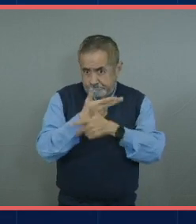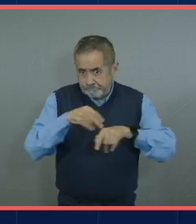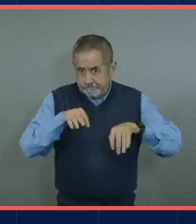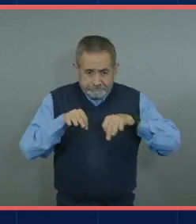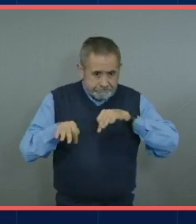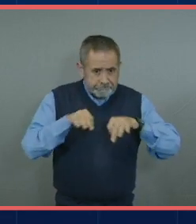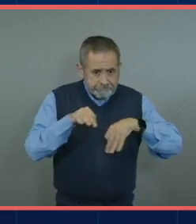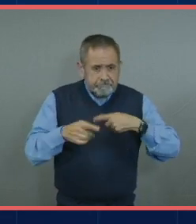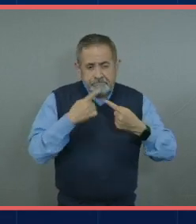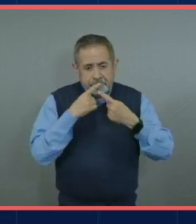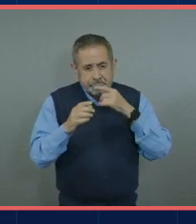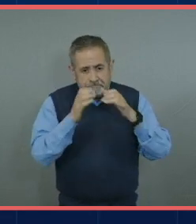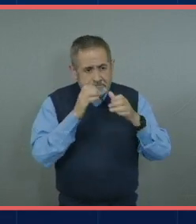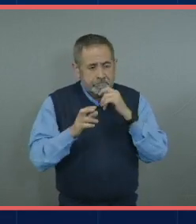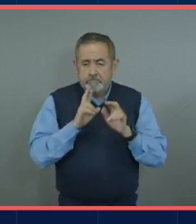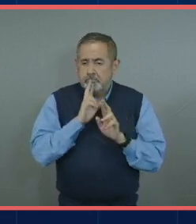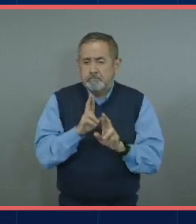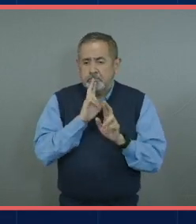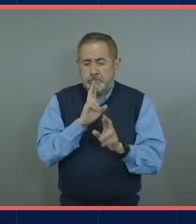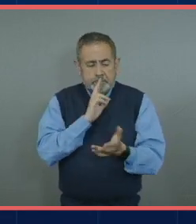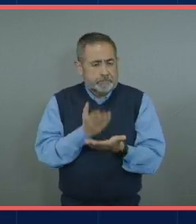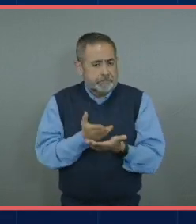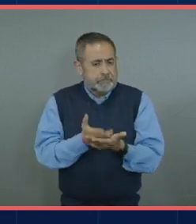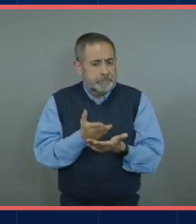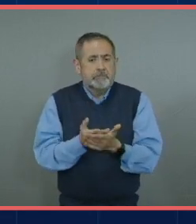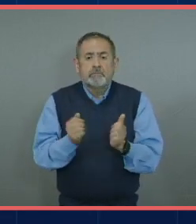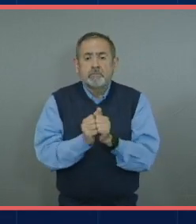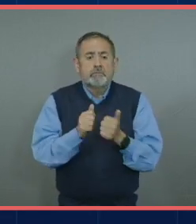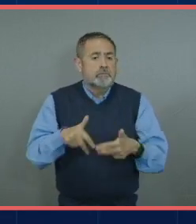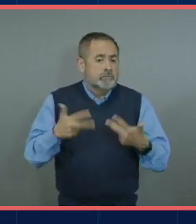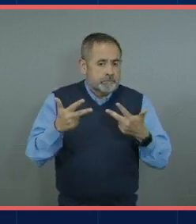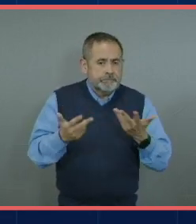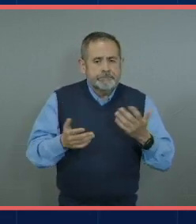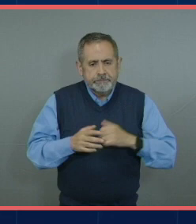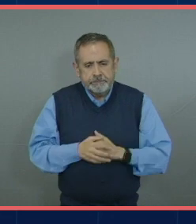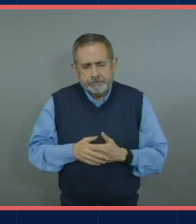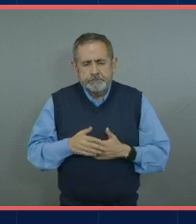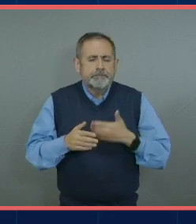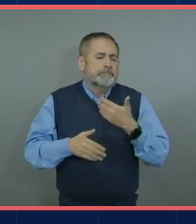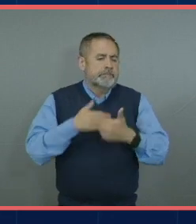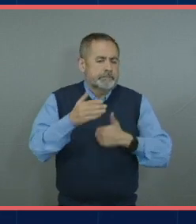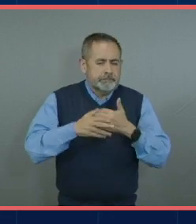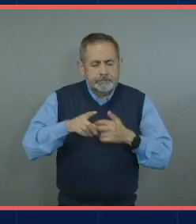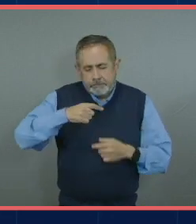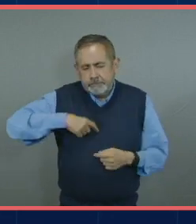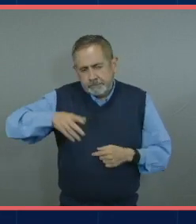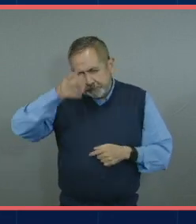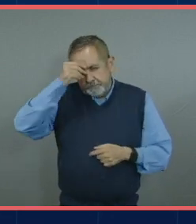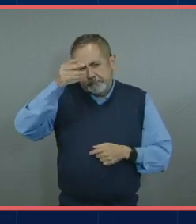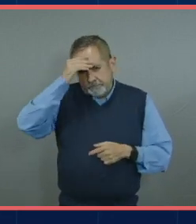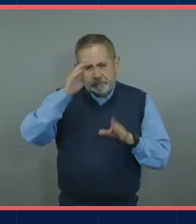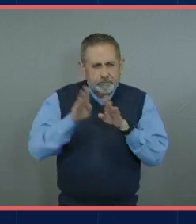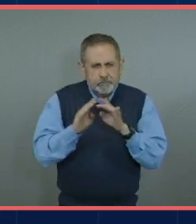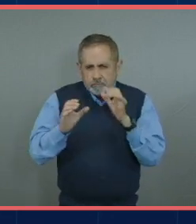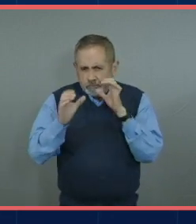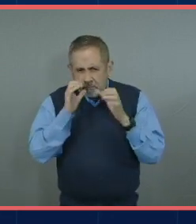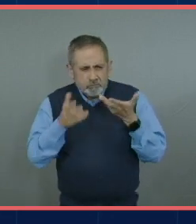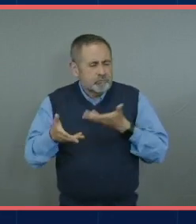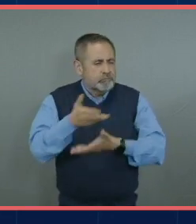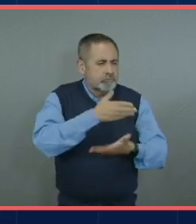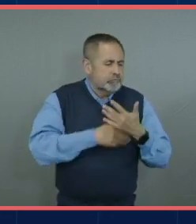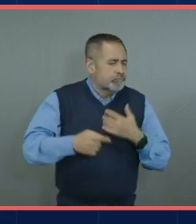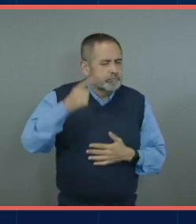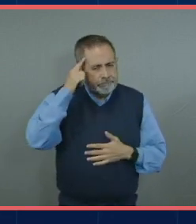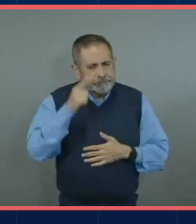conversaciones dar resultados etcétera y bueno ya que viene de todo esto de aprender formas de comunicación yo creo que